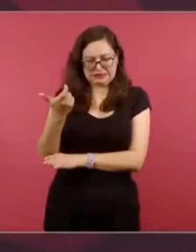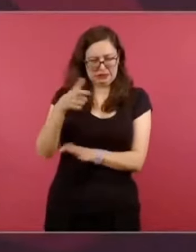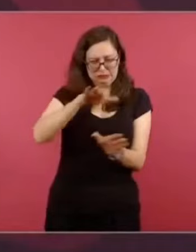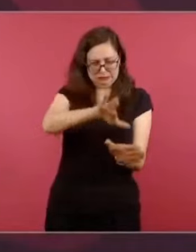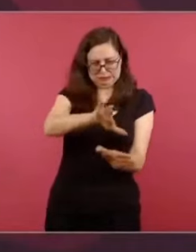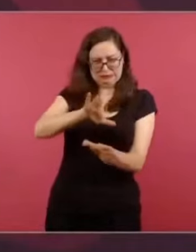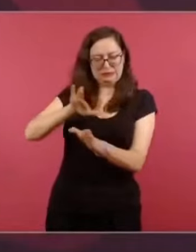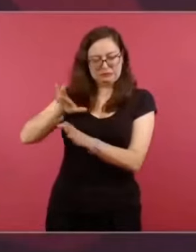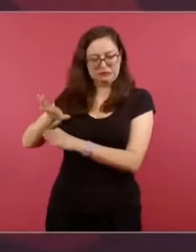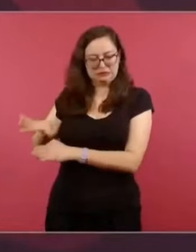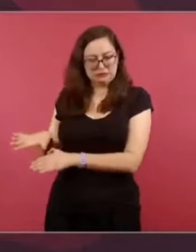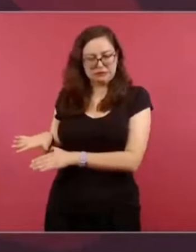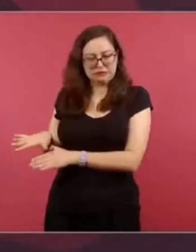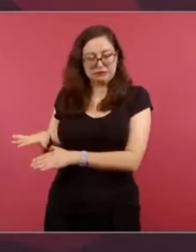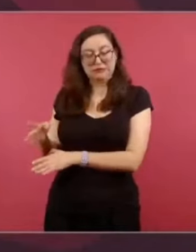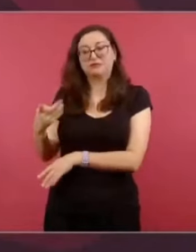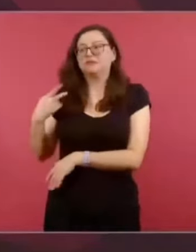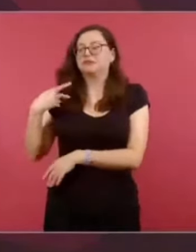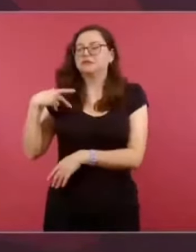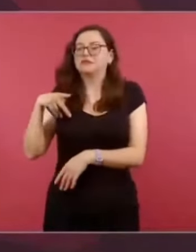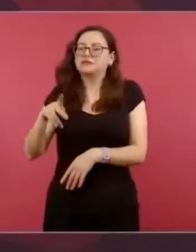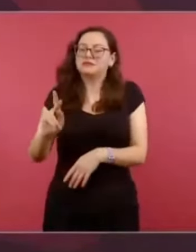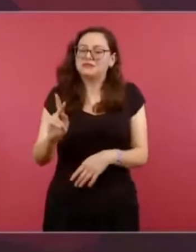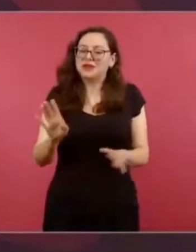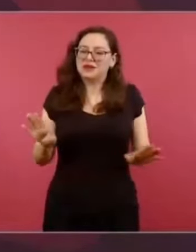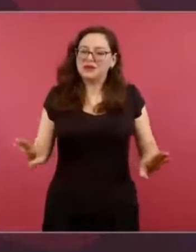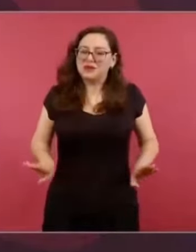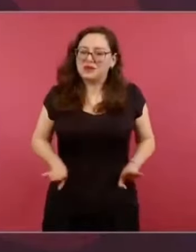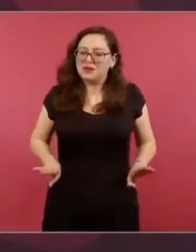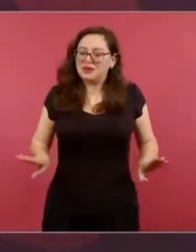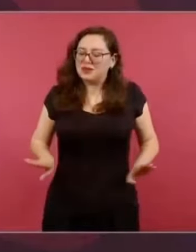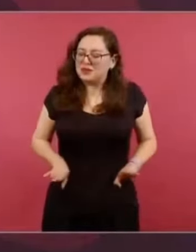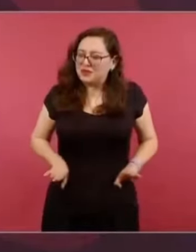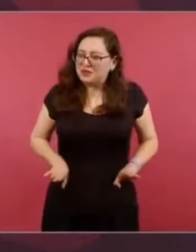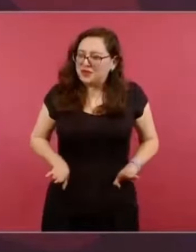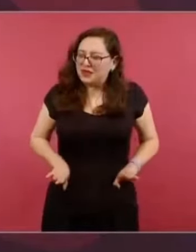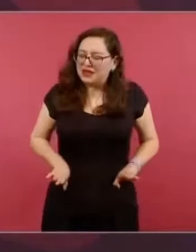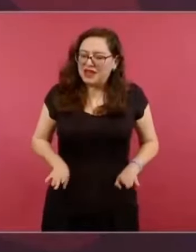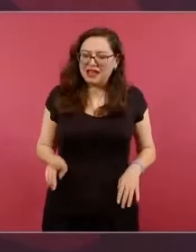Pero lo importante es lo cualitativo.